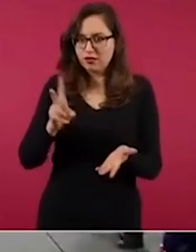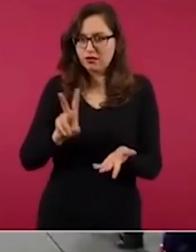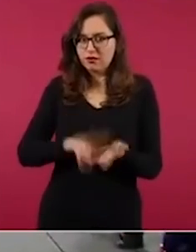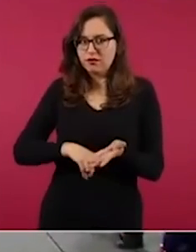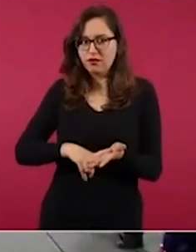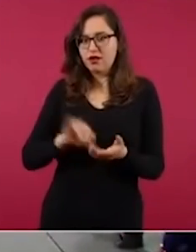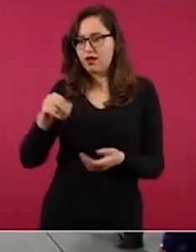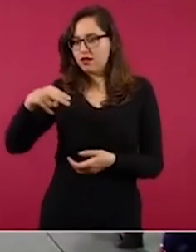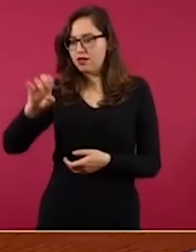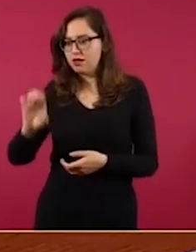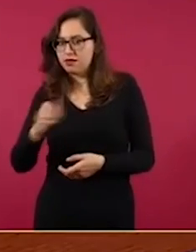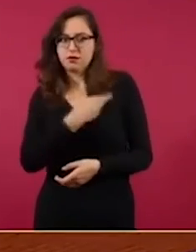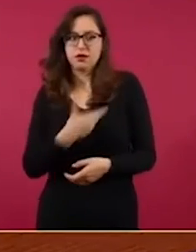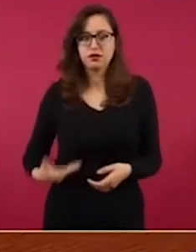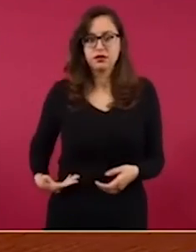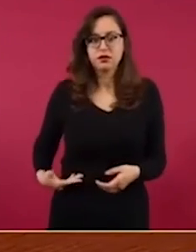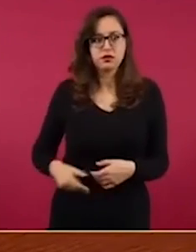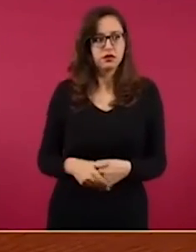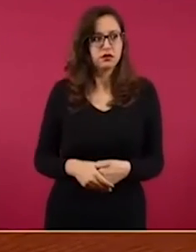Ah.